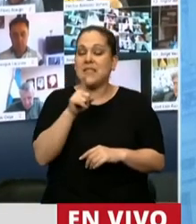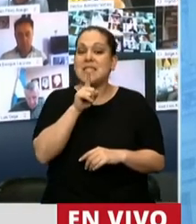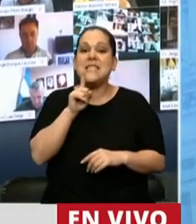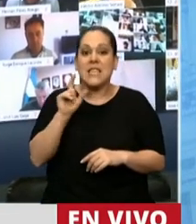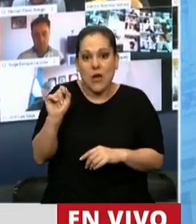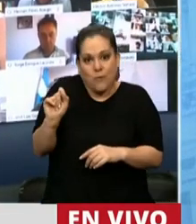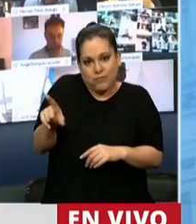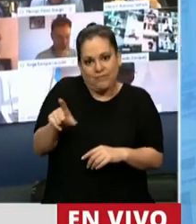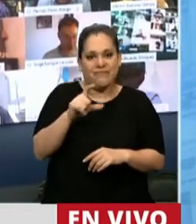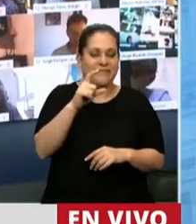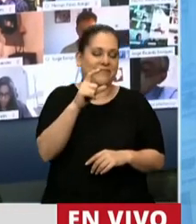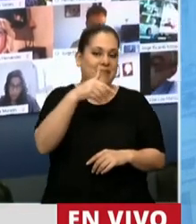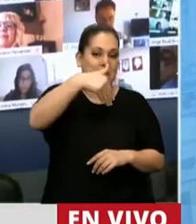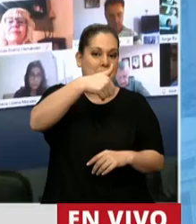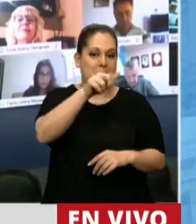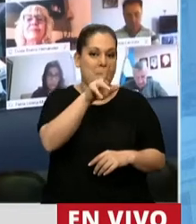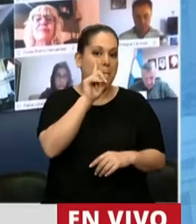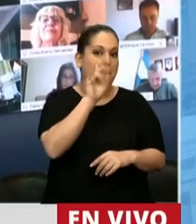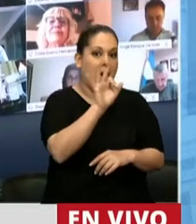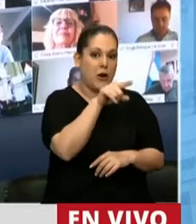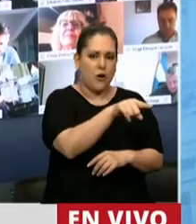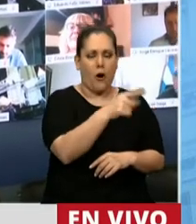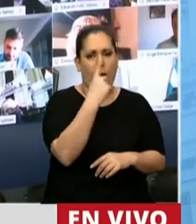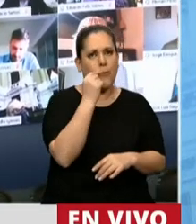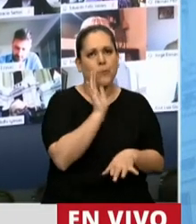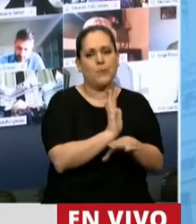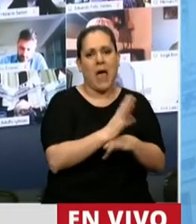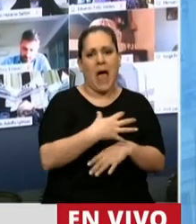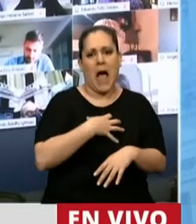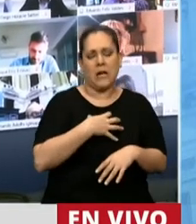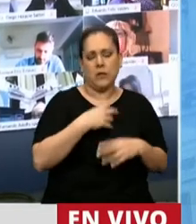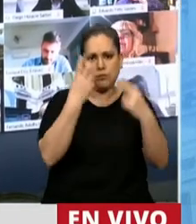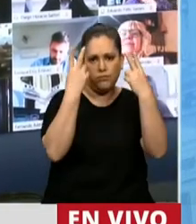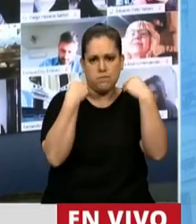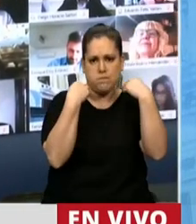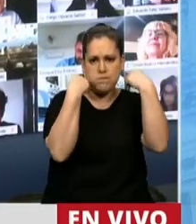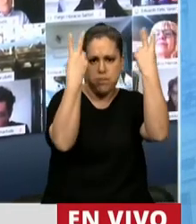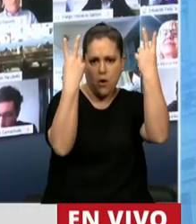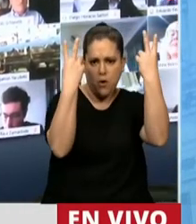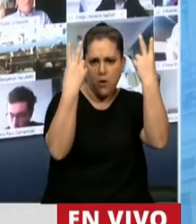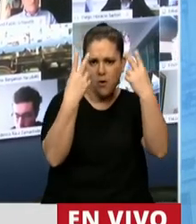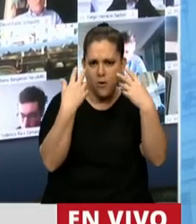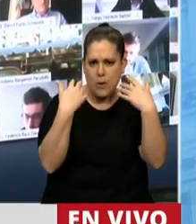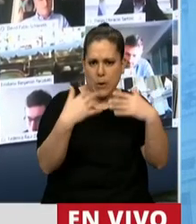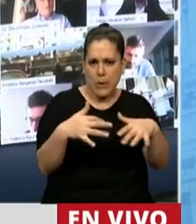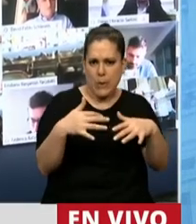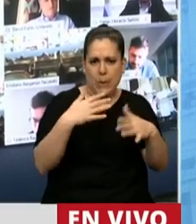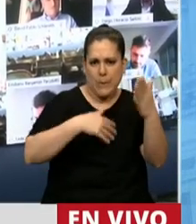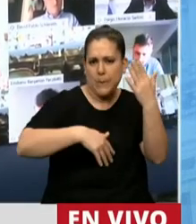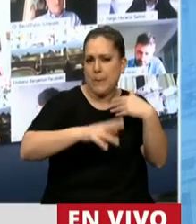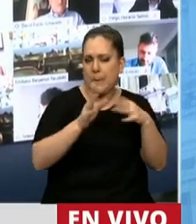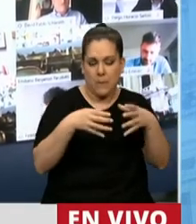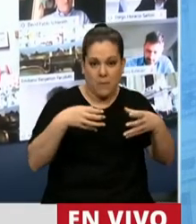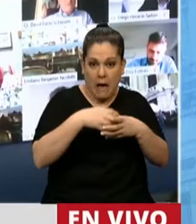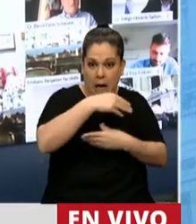tuvieron la particularidad de ser las convicciones del rebelde. Fue el más rebelde de nosotros, fue el más rebelde de los Cafiero